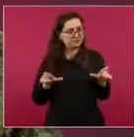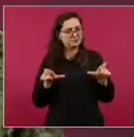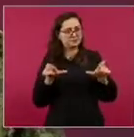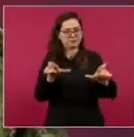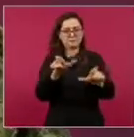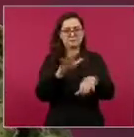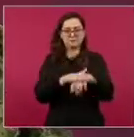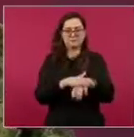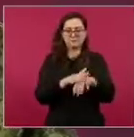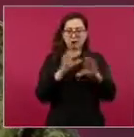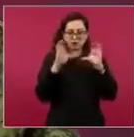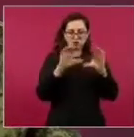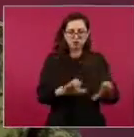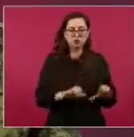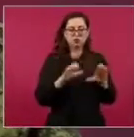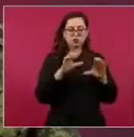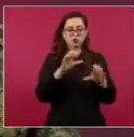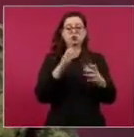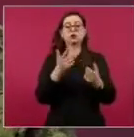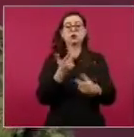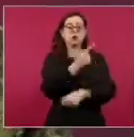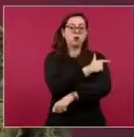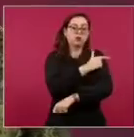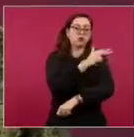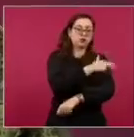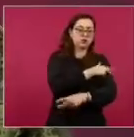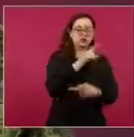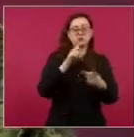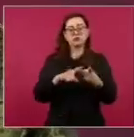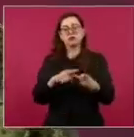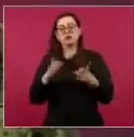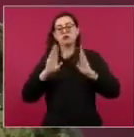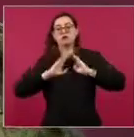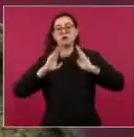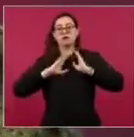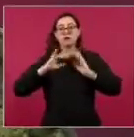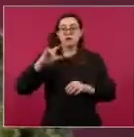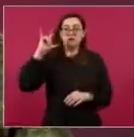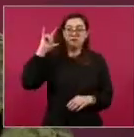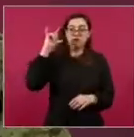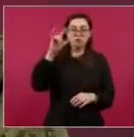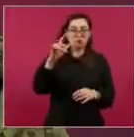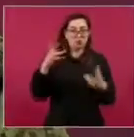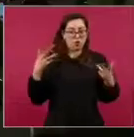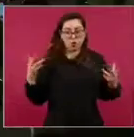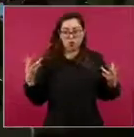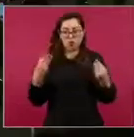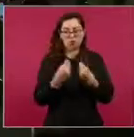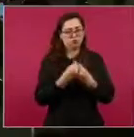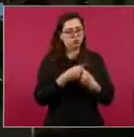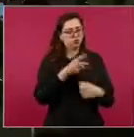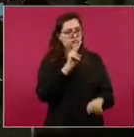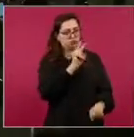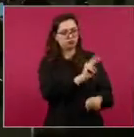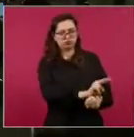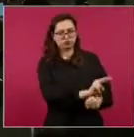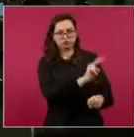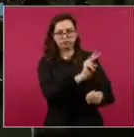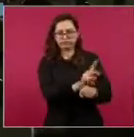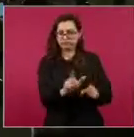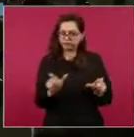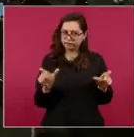Guardia Nacional del Ejército apoyados con la Fuerza Aérea para seguir con las operaciones ahí